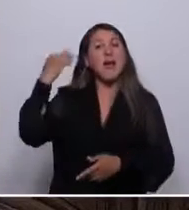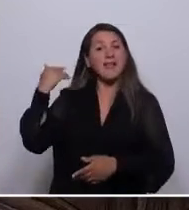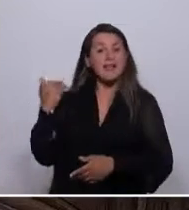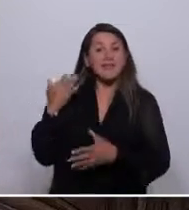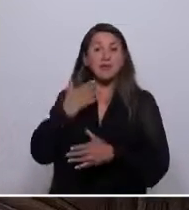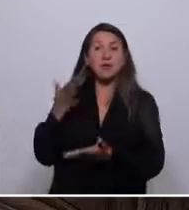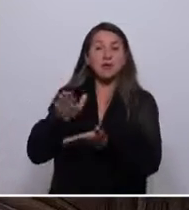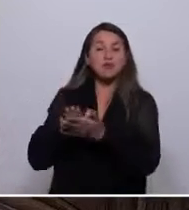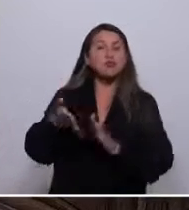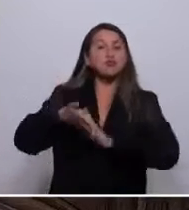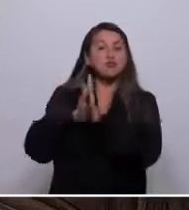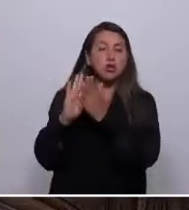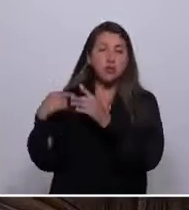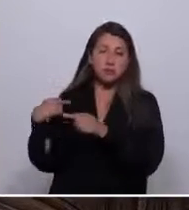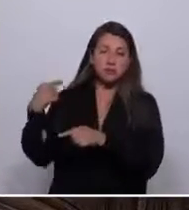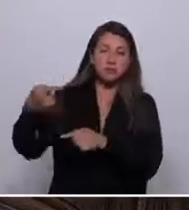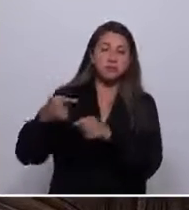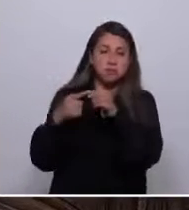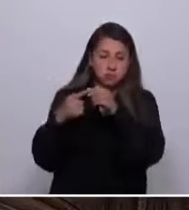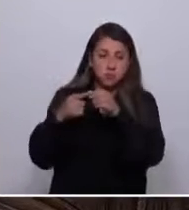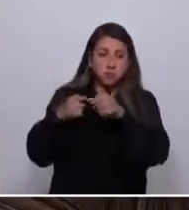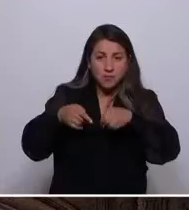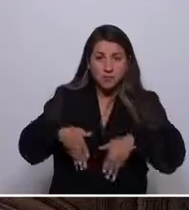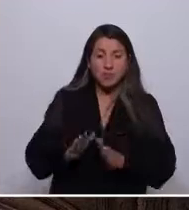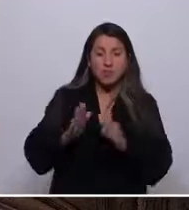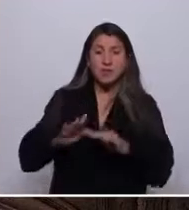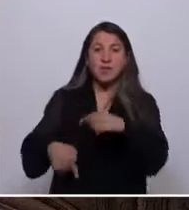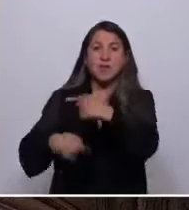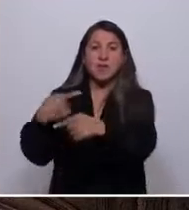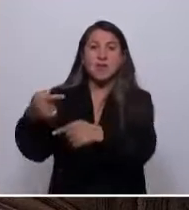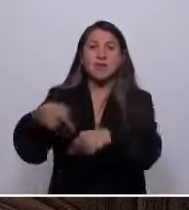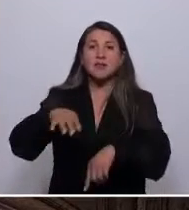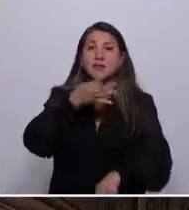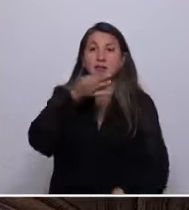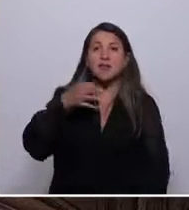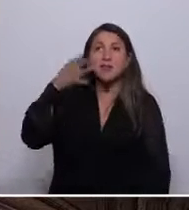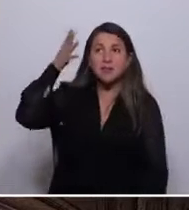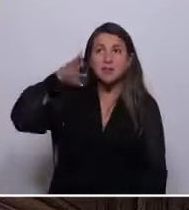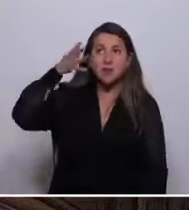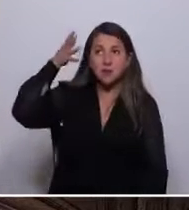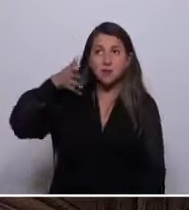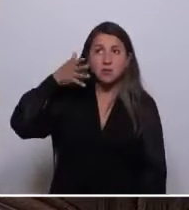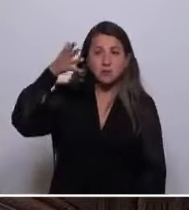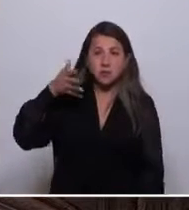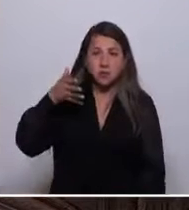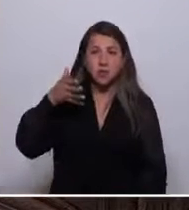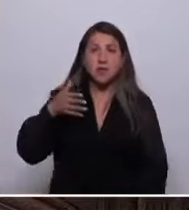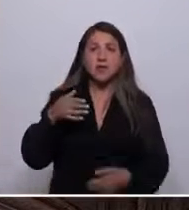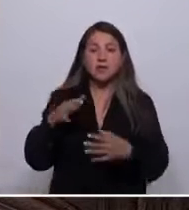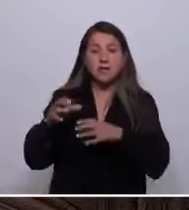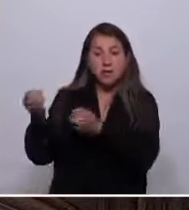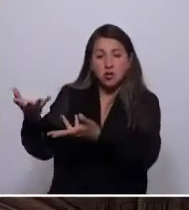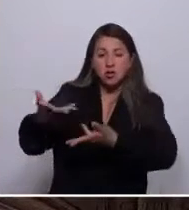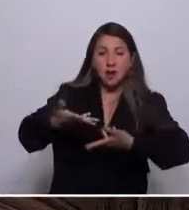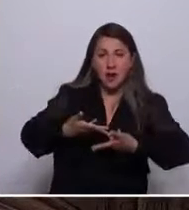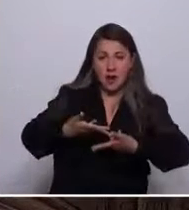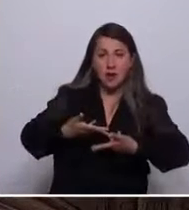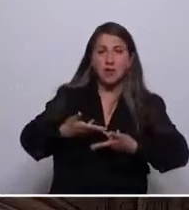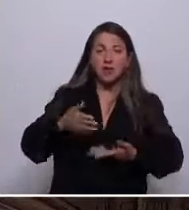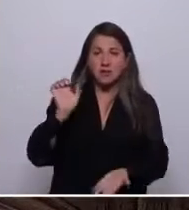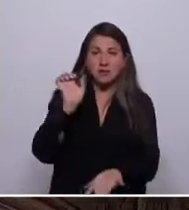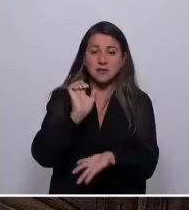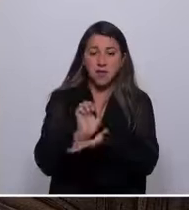todos los yaganes descendemos. Este discurso está especialmente dedicado a quienes nos dejaron, a quienes el Estado